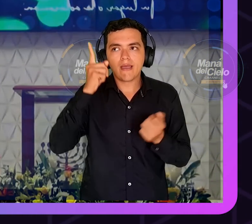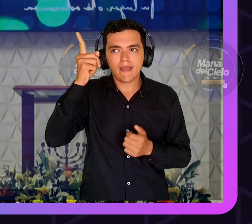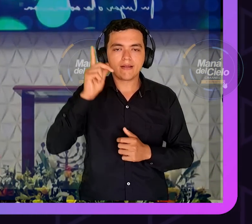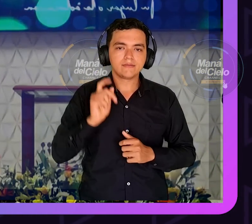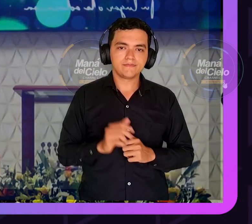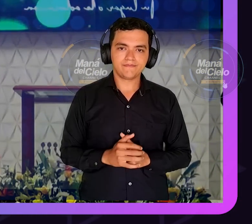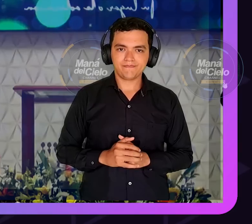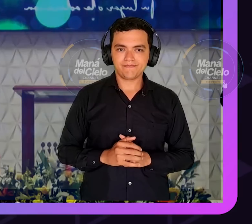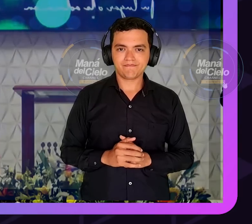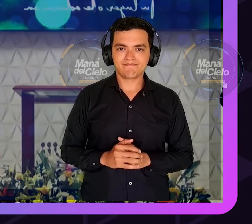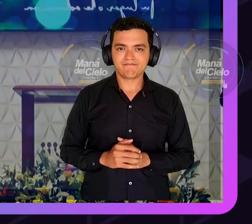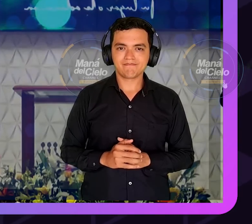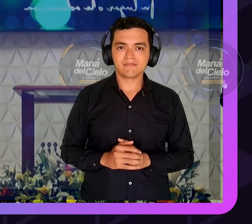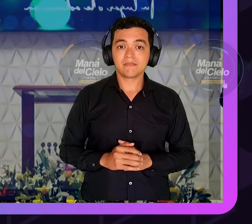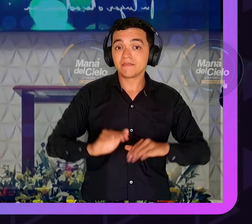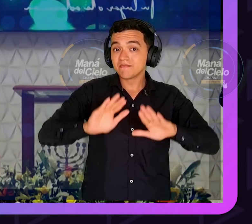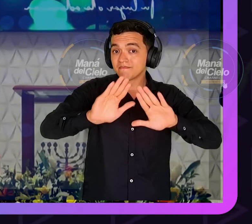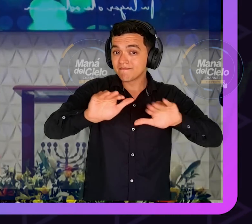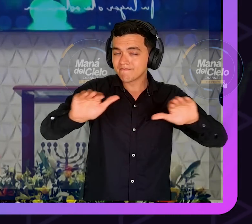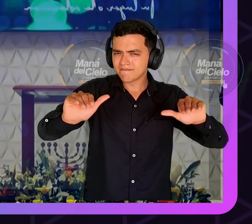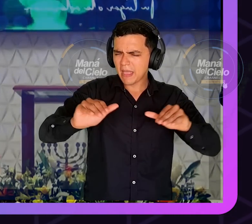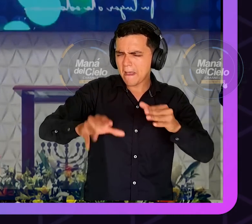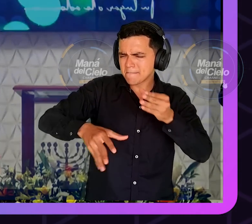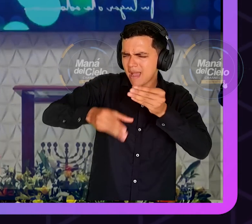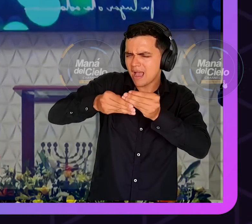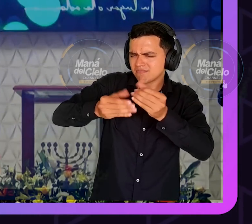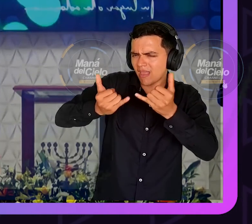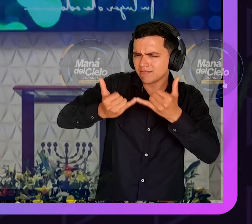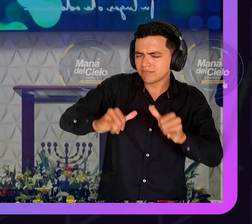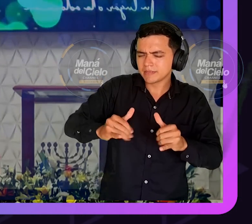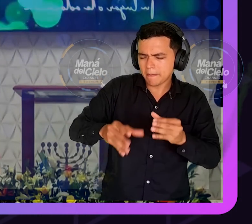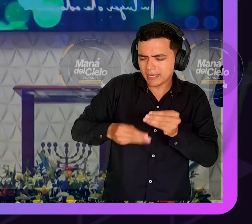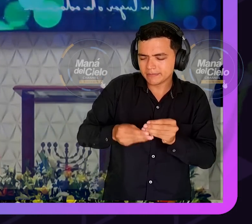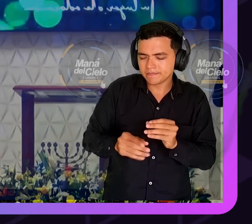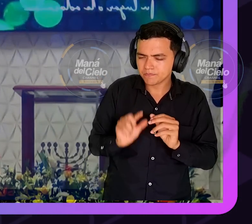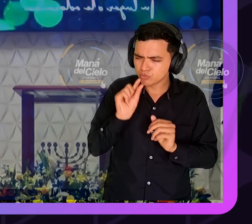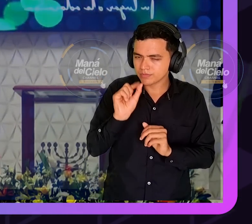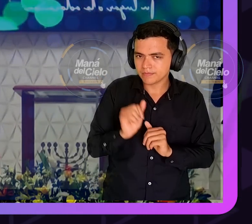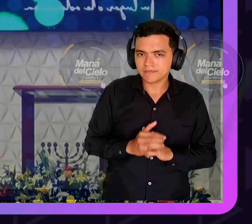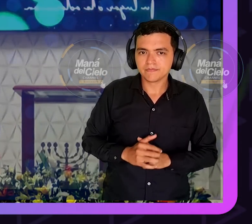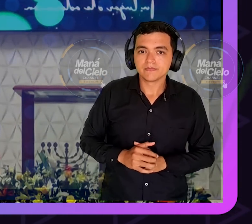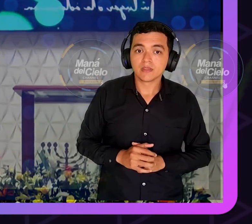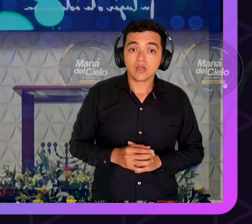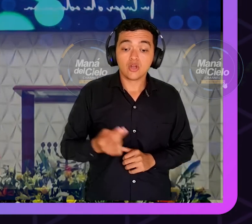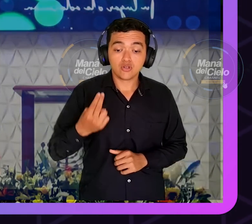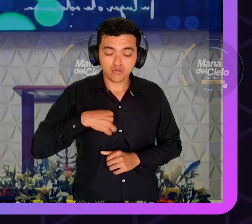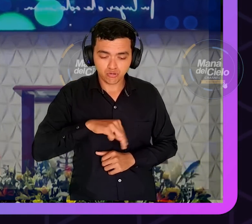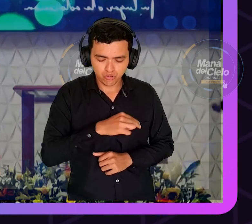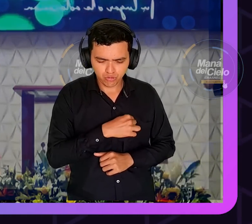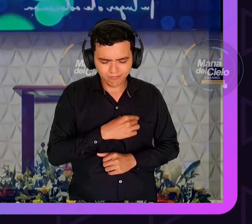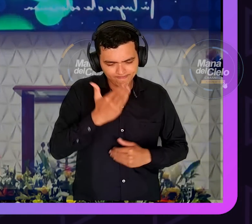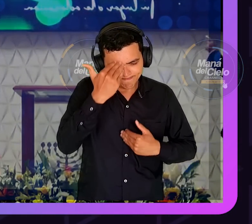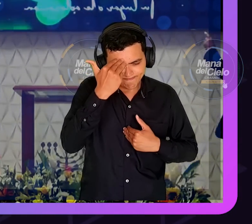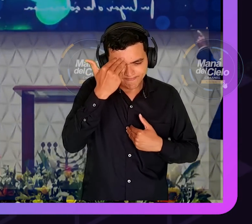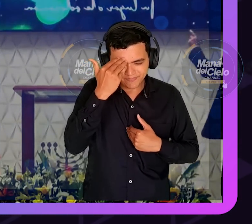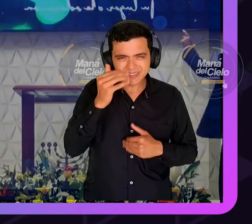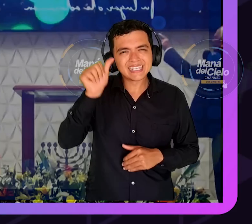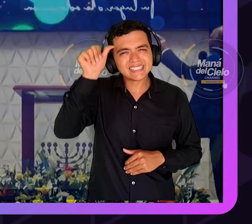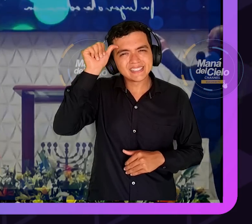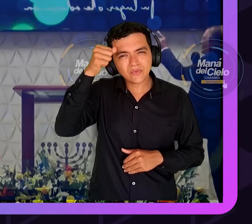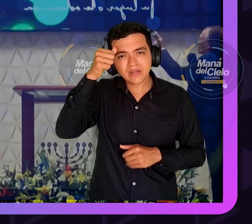como si estuviera viendo lo que no